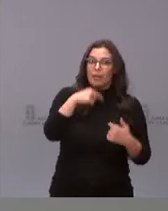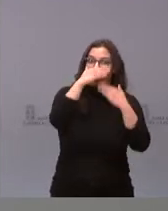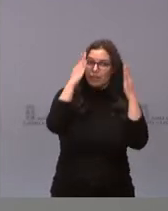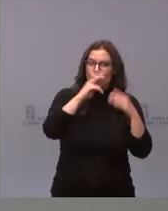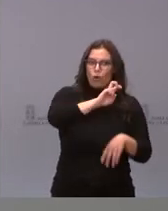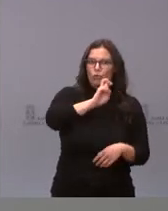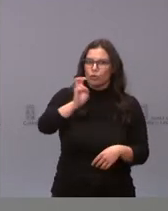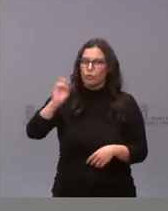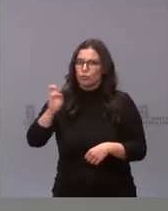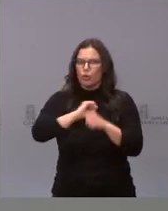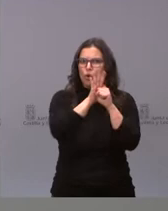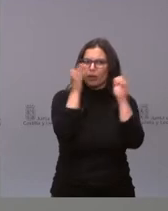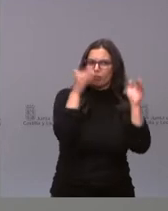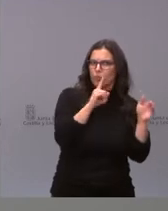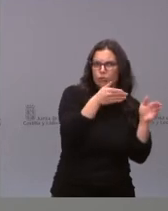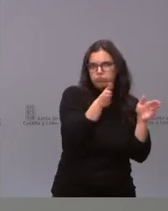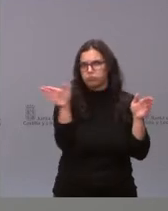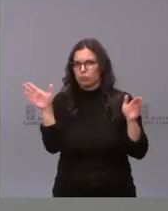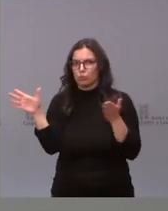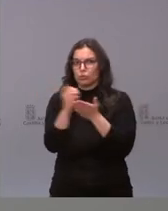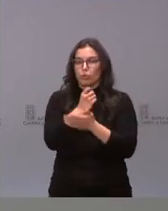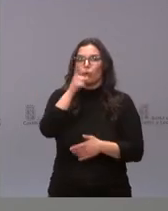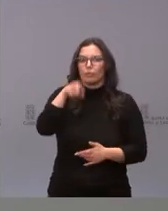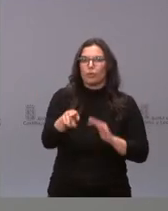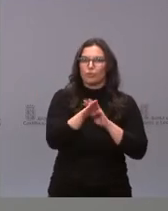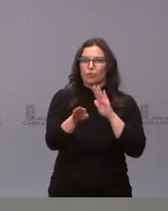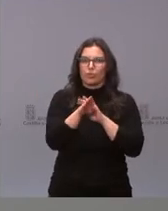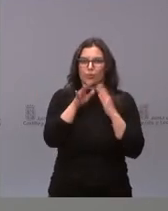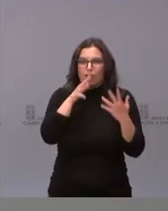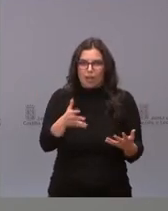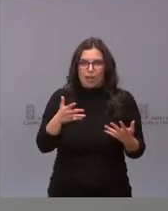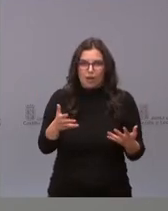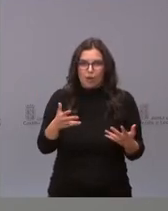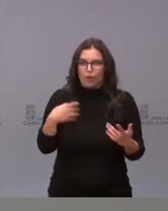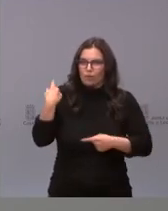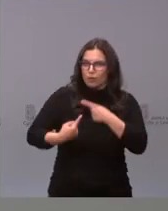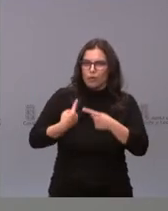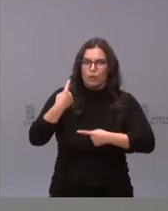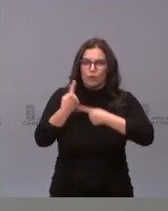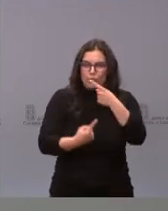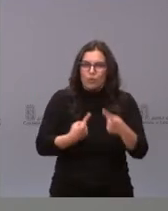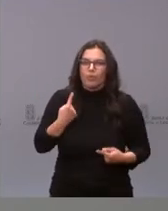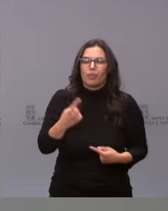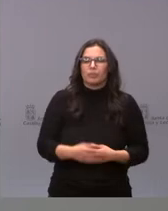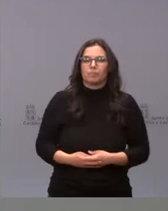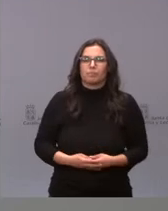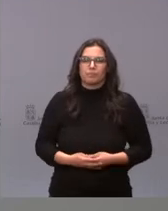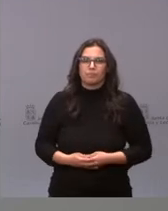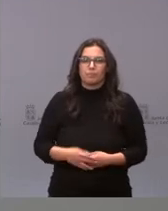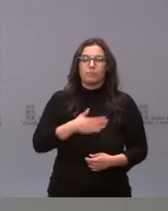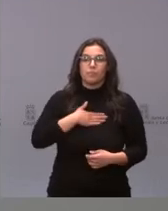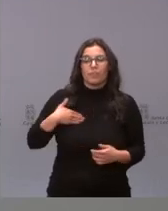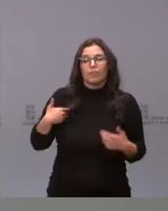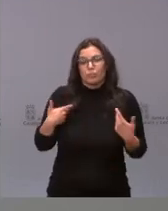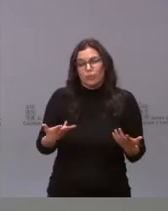salud no COVID y también siguen haciéndolo a diario y siguen incrementándolo a diario. Quiero, por lo